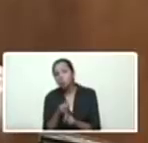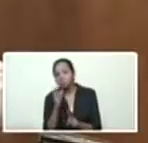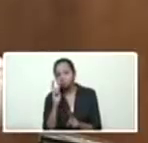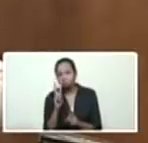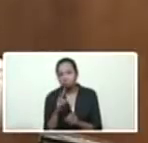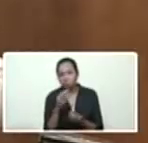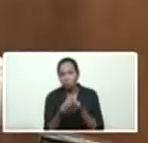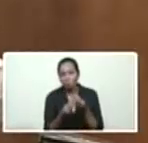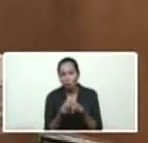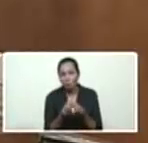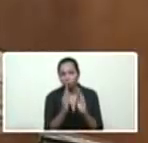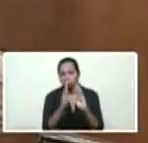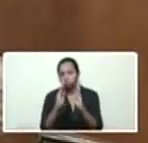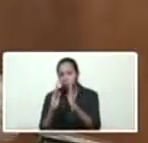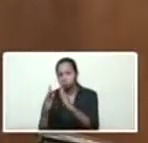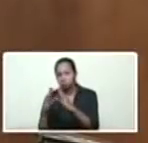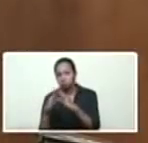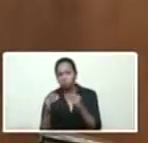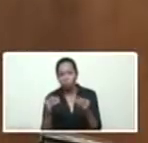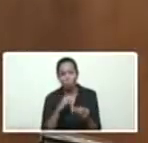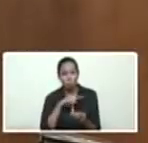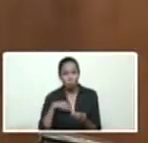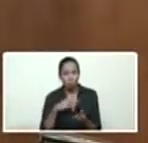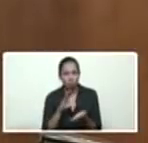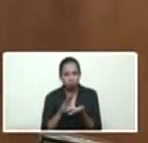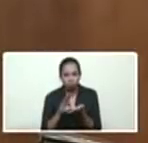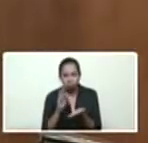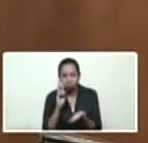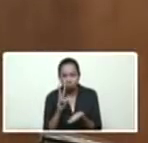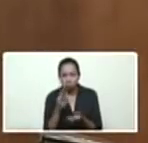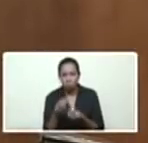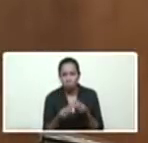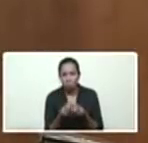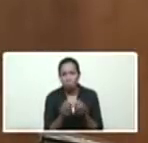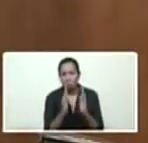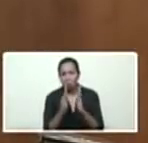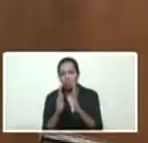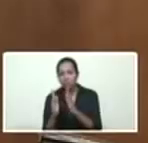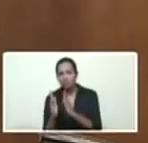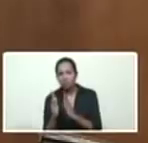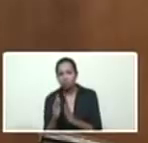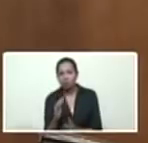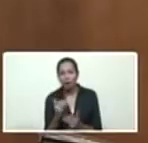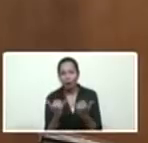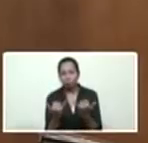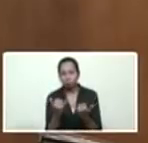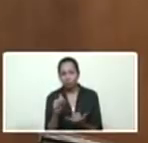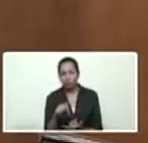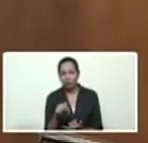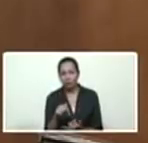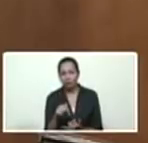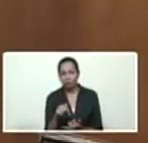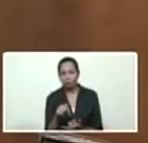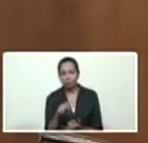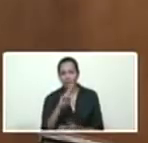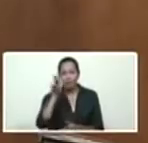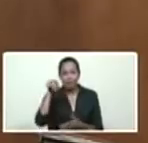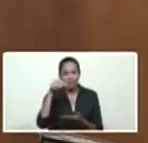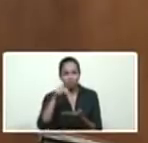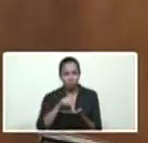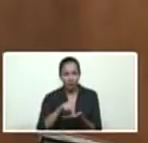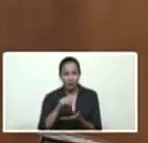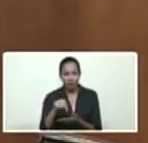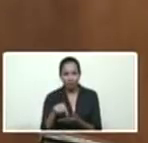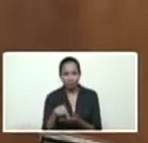Y coordinando, bueno, aquí en el centro de mando del Marqués, centro de mando nacional de la empresa